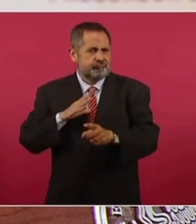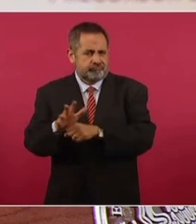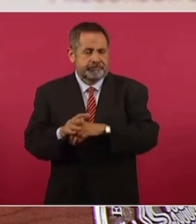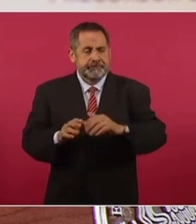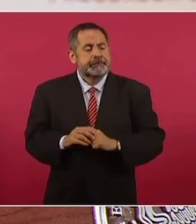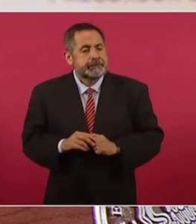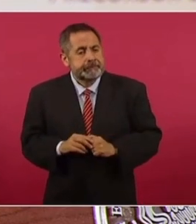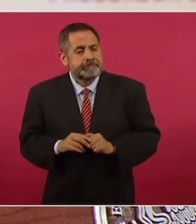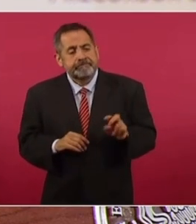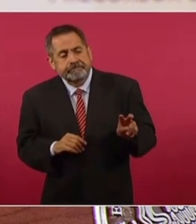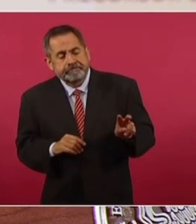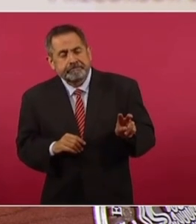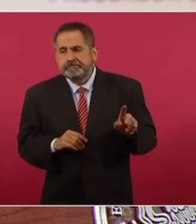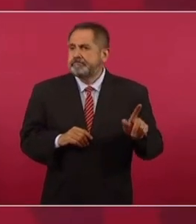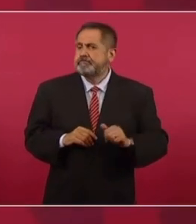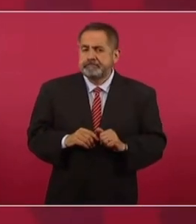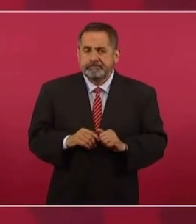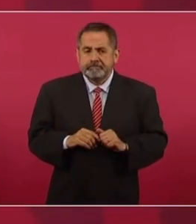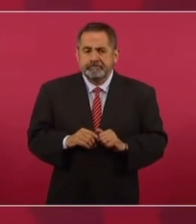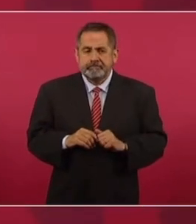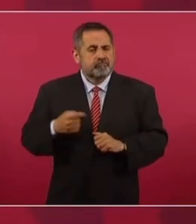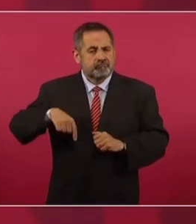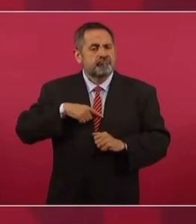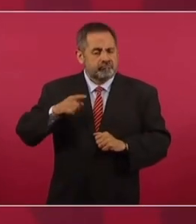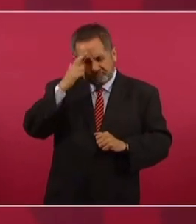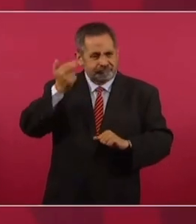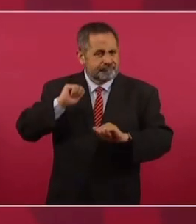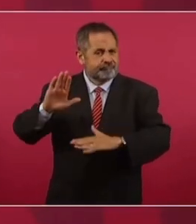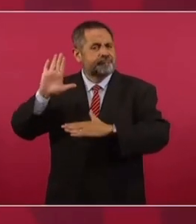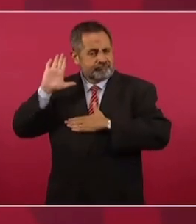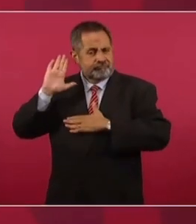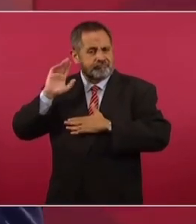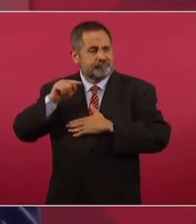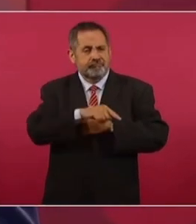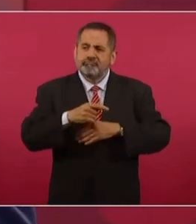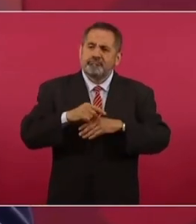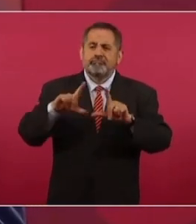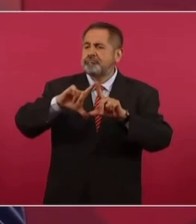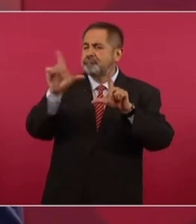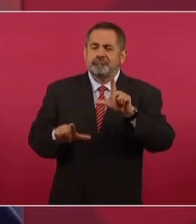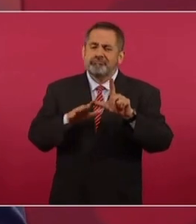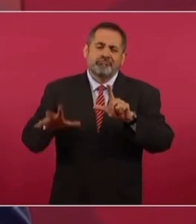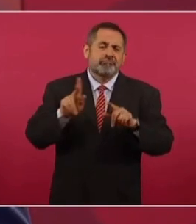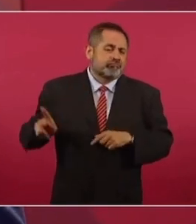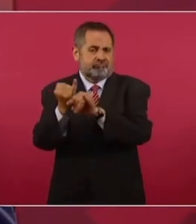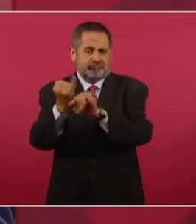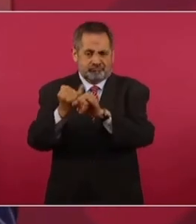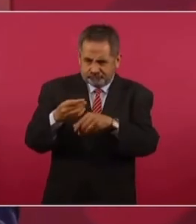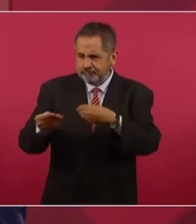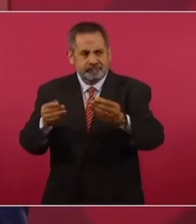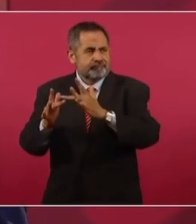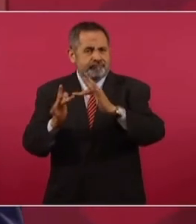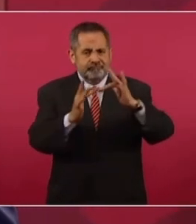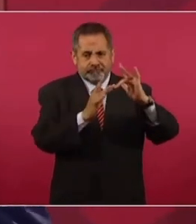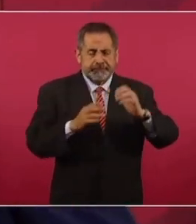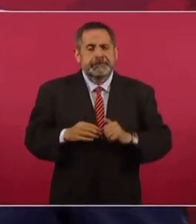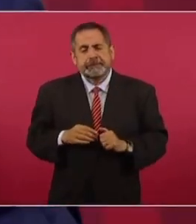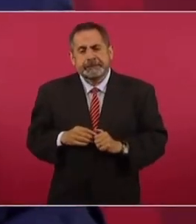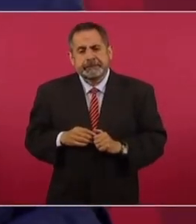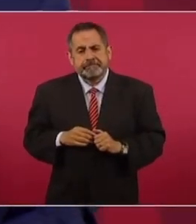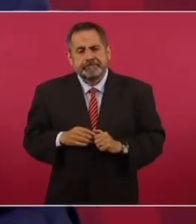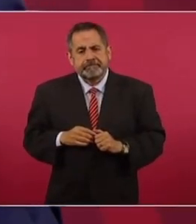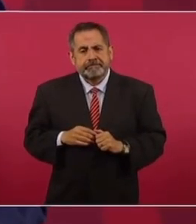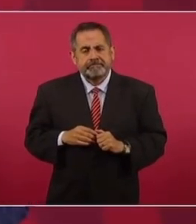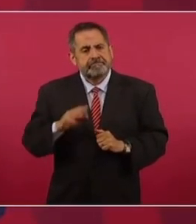Y nosotros tenemos el compromiso de que haya Internet en todos los pueblos de México. Y se nos